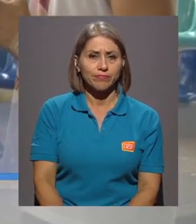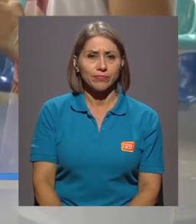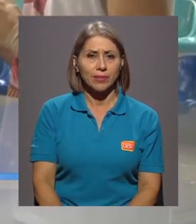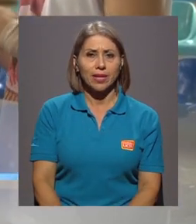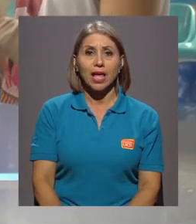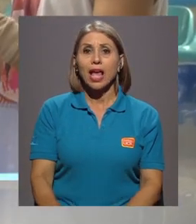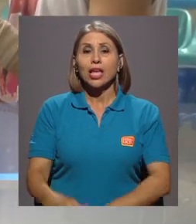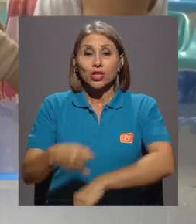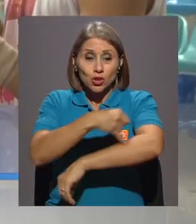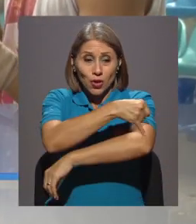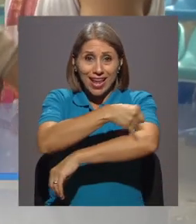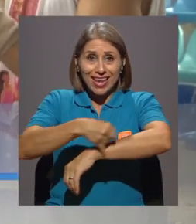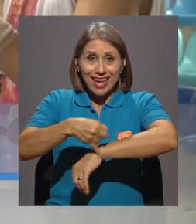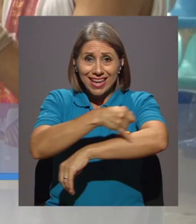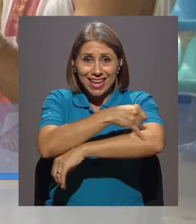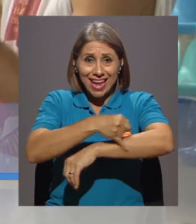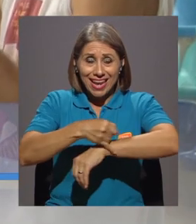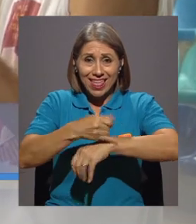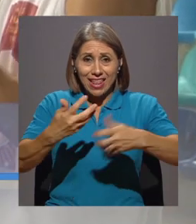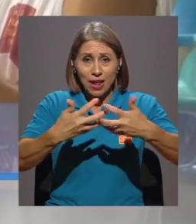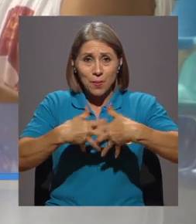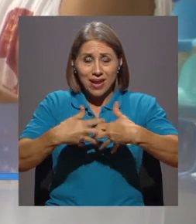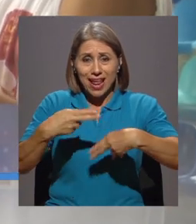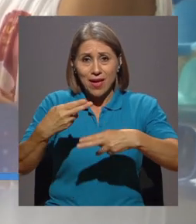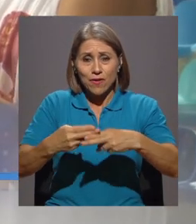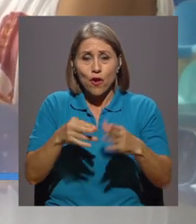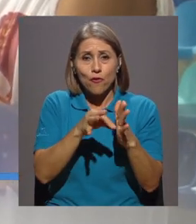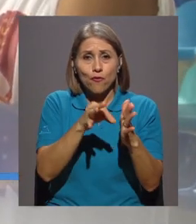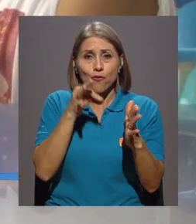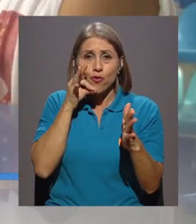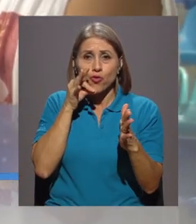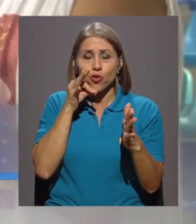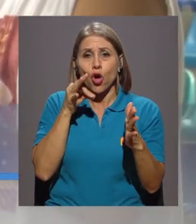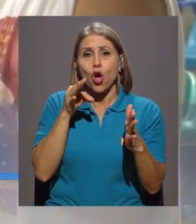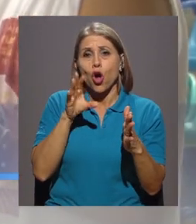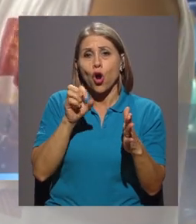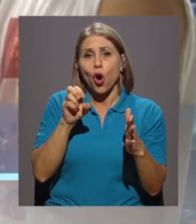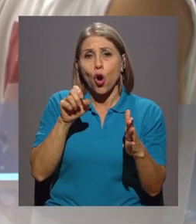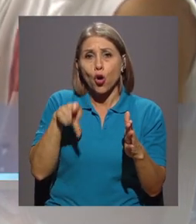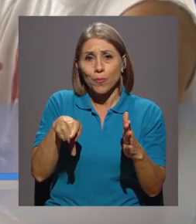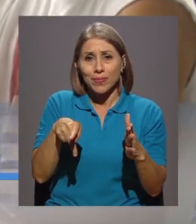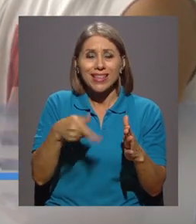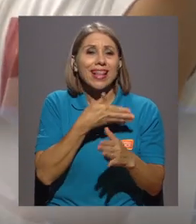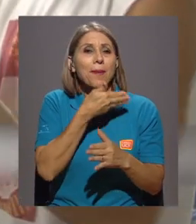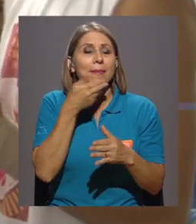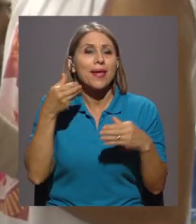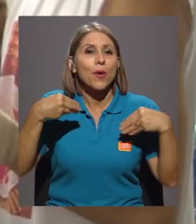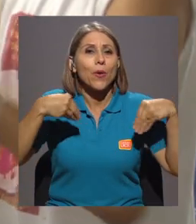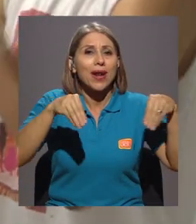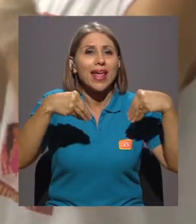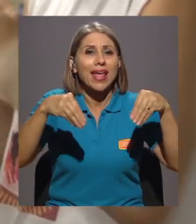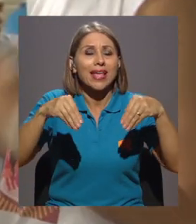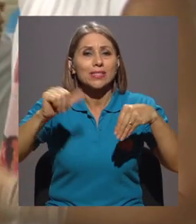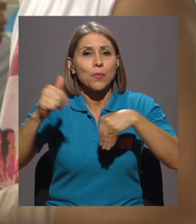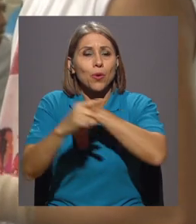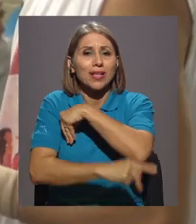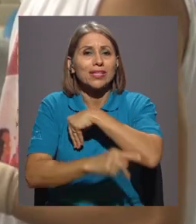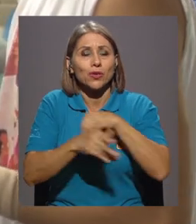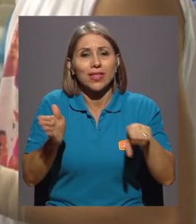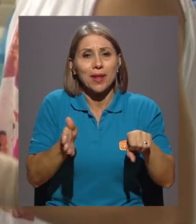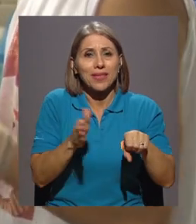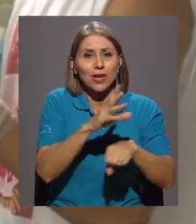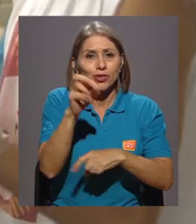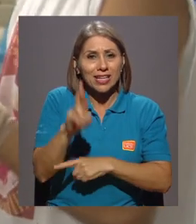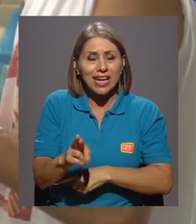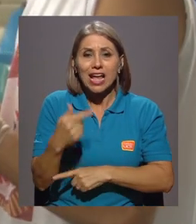Soy la ingeniera de Pinea Fruit Corp, una empresa piñera que se encarga en la mejor exportación de la piña en Costa Rica. Es por eso